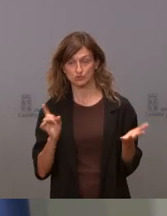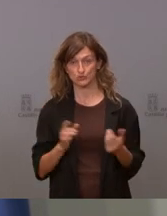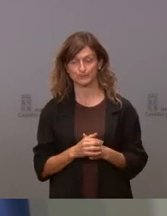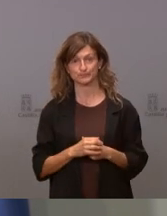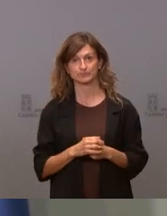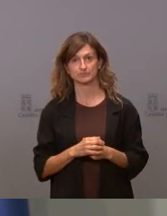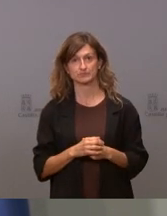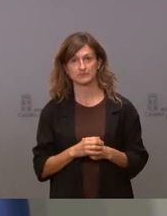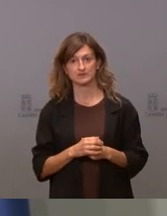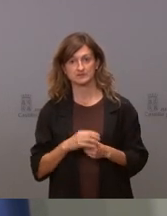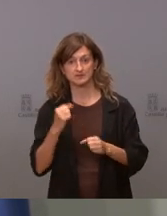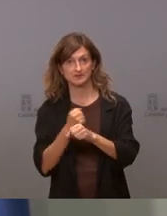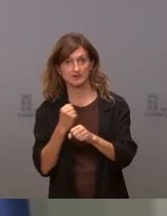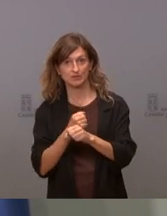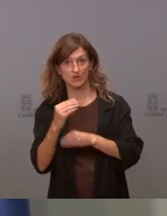y la inacción